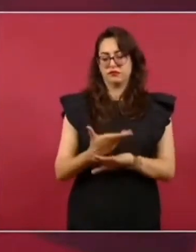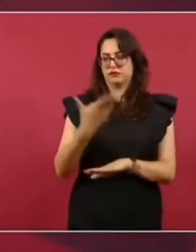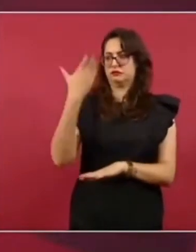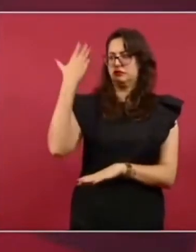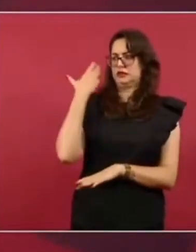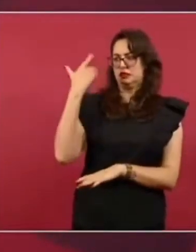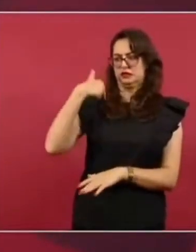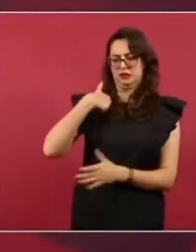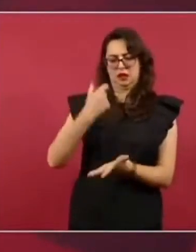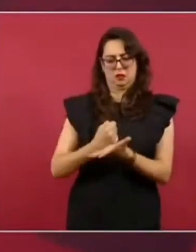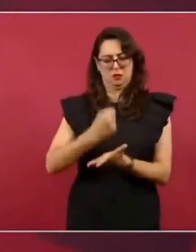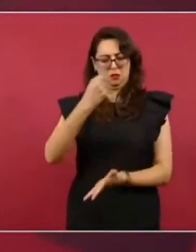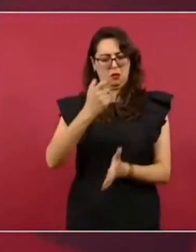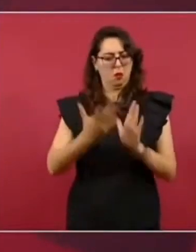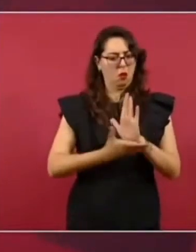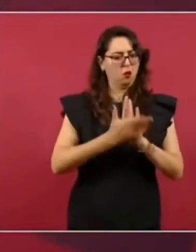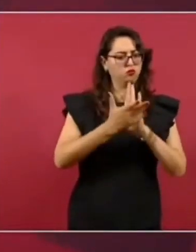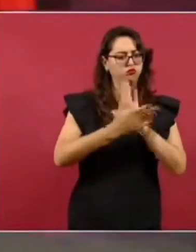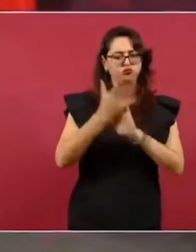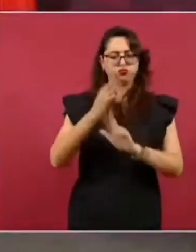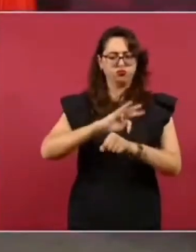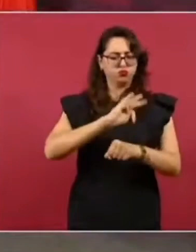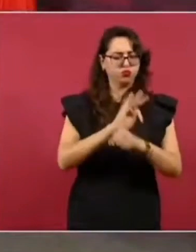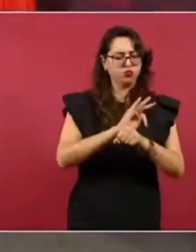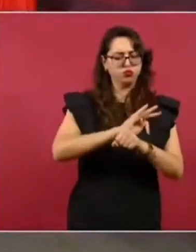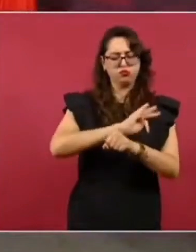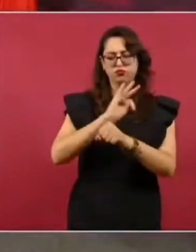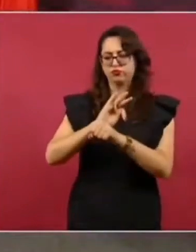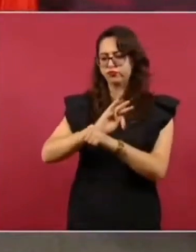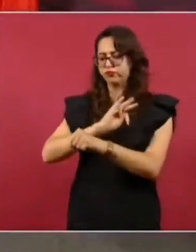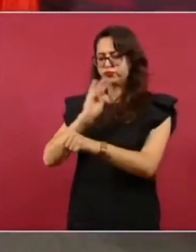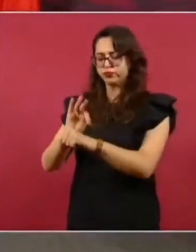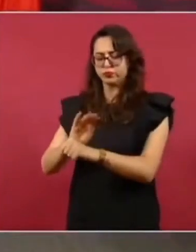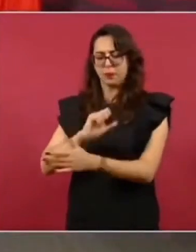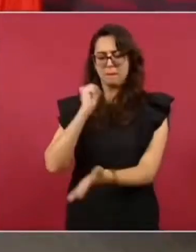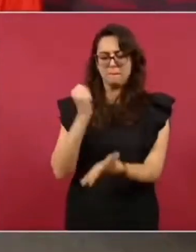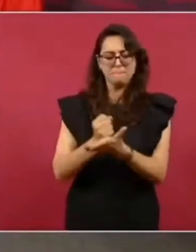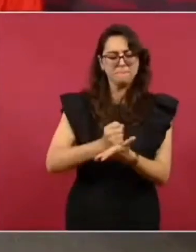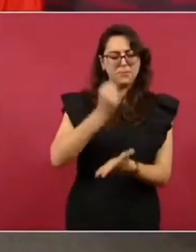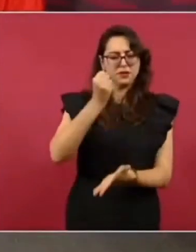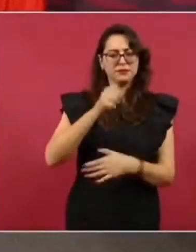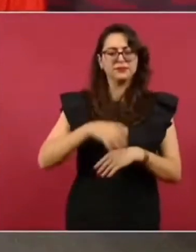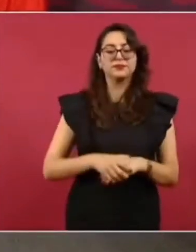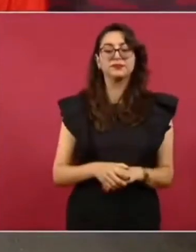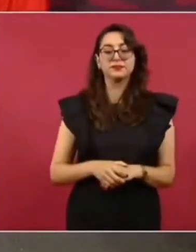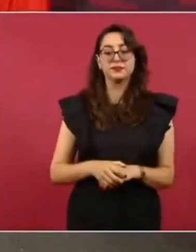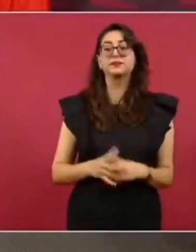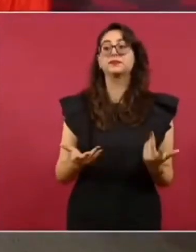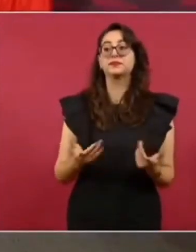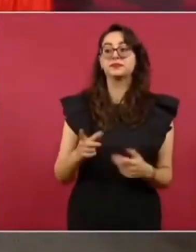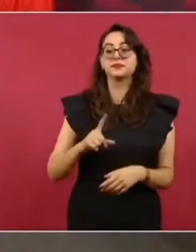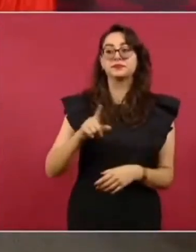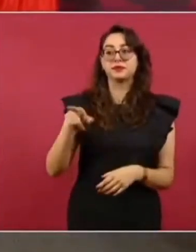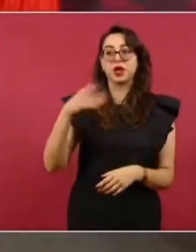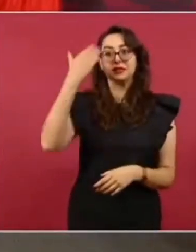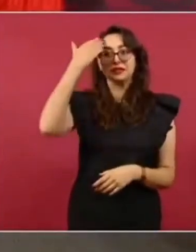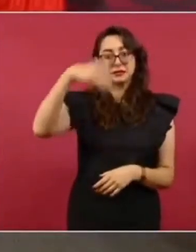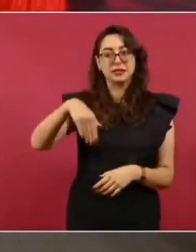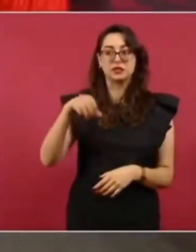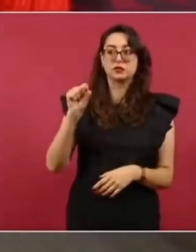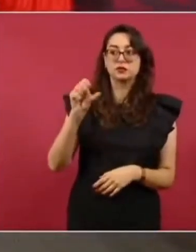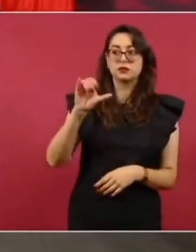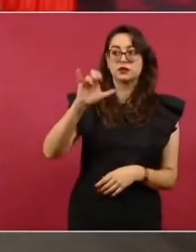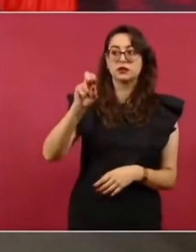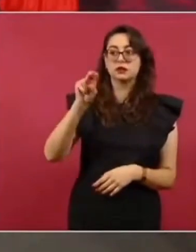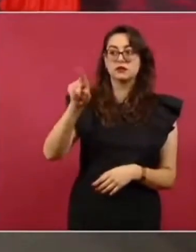tratar de frenarnos en la construcción de estas obras estratégicas